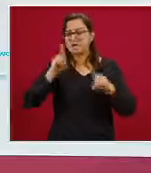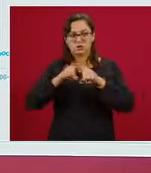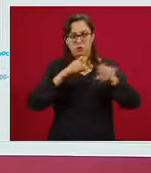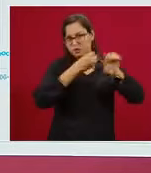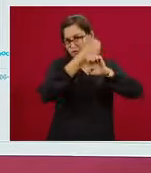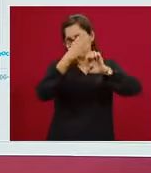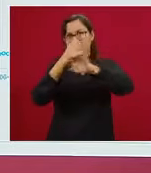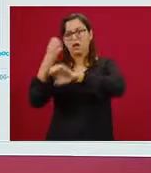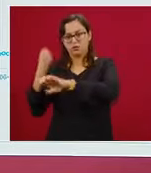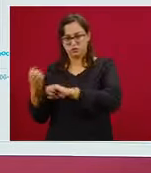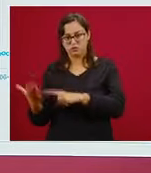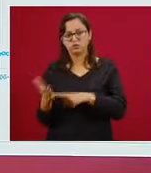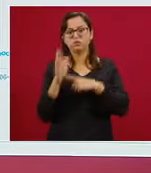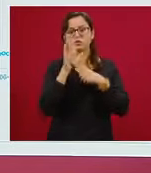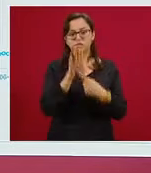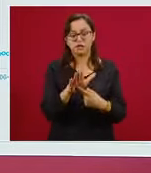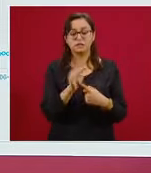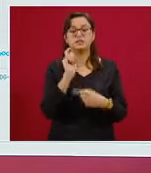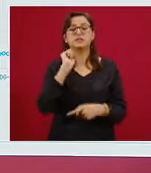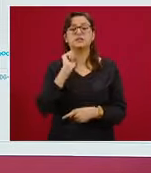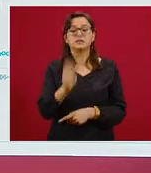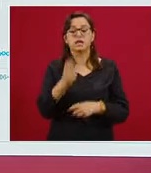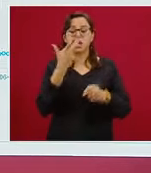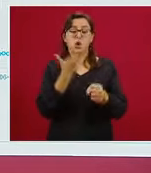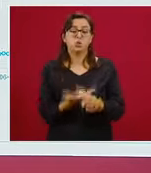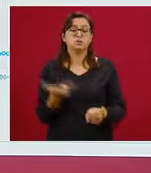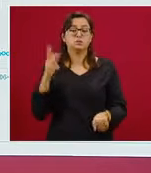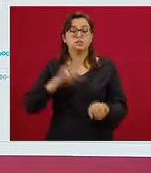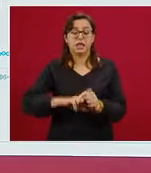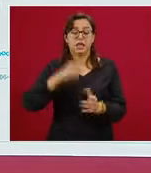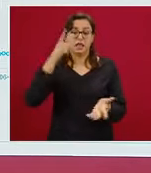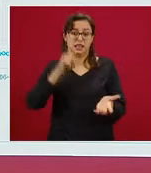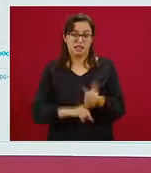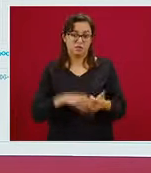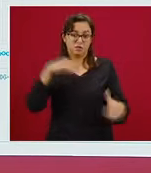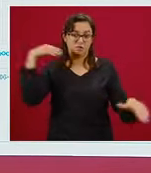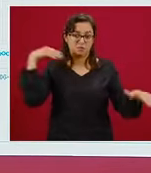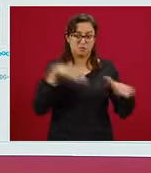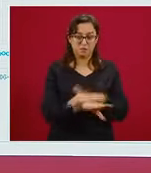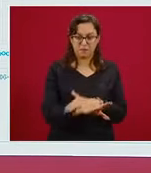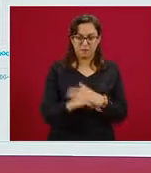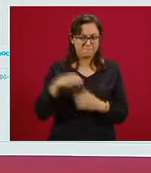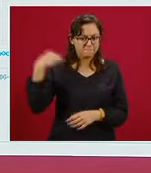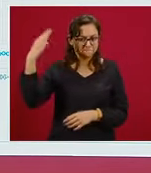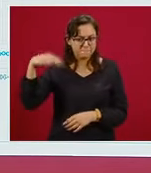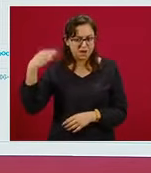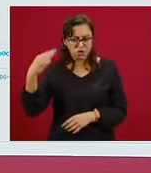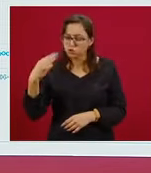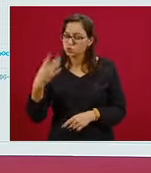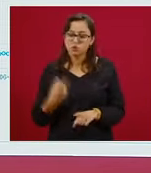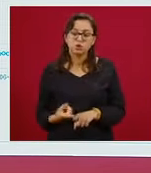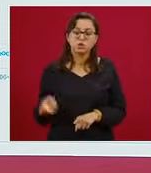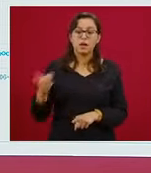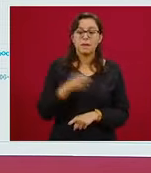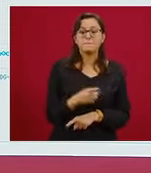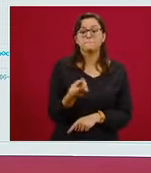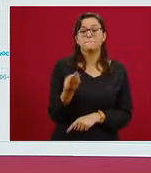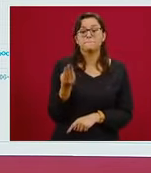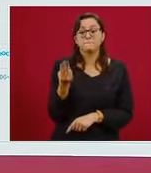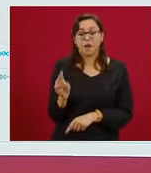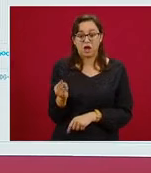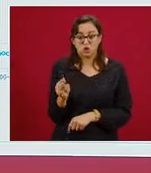otro de los índices que refleja la intensidad de la epidemia. En este caso no es de marzo, en este caso es desde el primero de mayo.